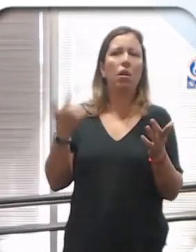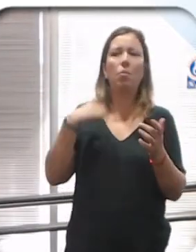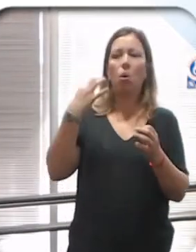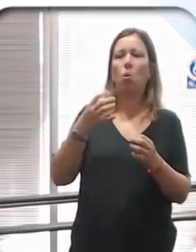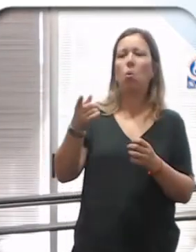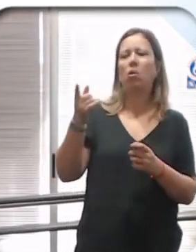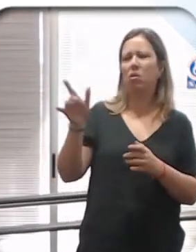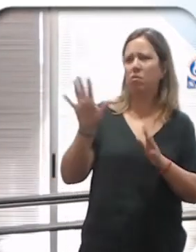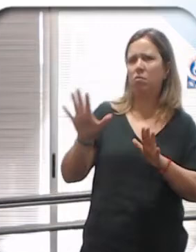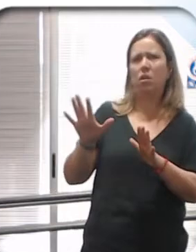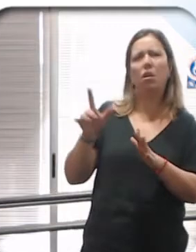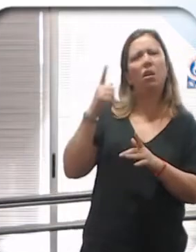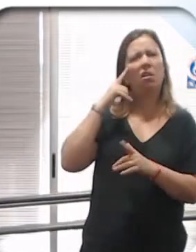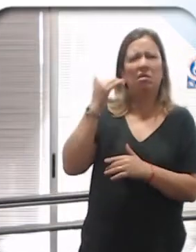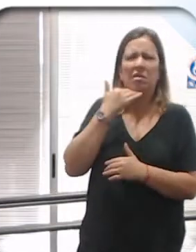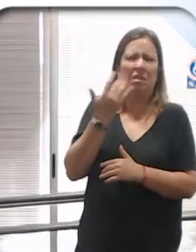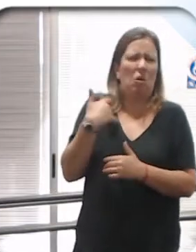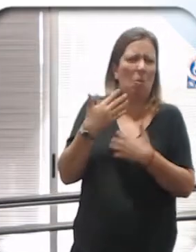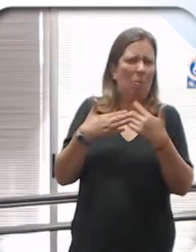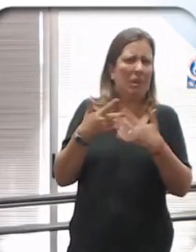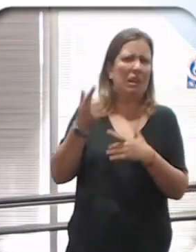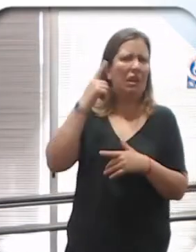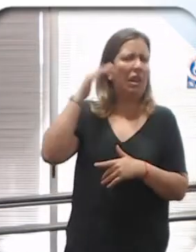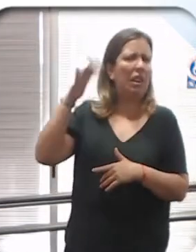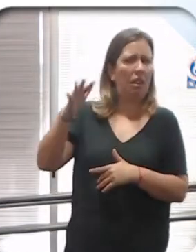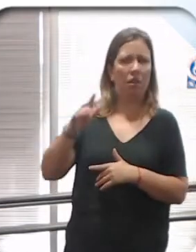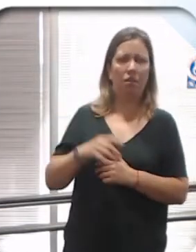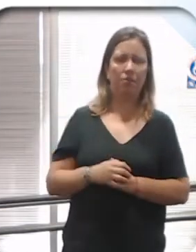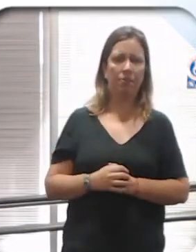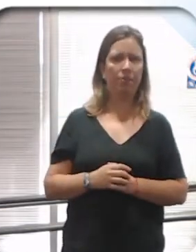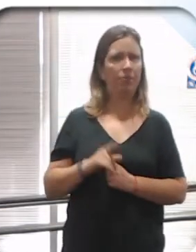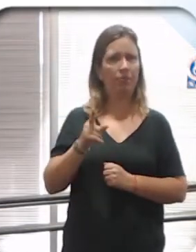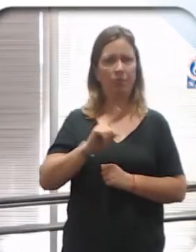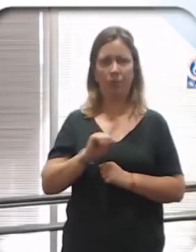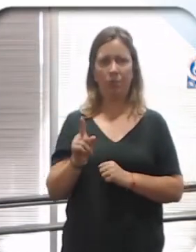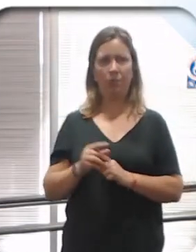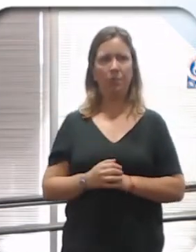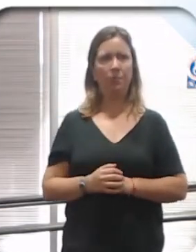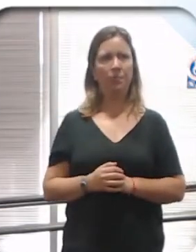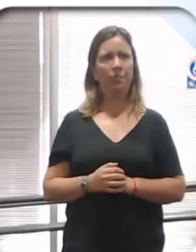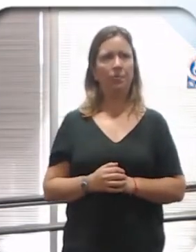ahora como Ana, pero dejás, igual no tienen ni idea en dónde está parada. ¿Sí?